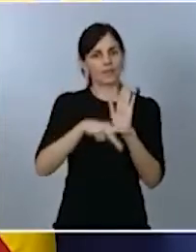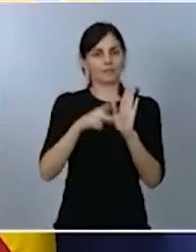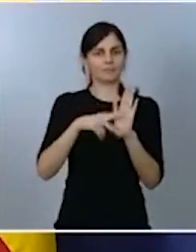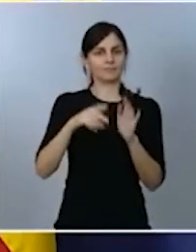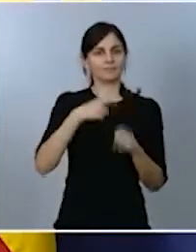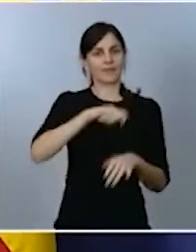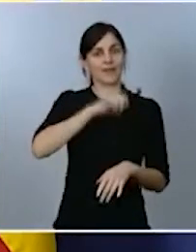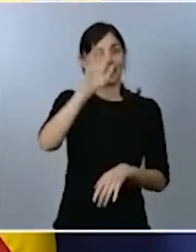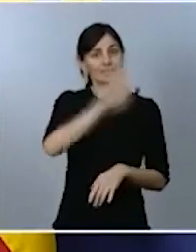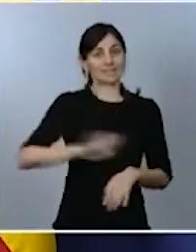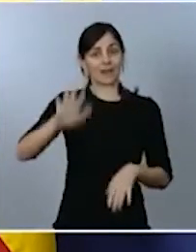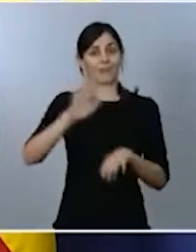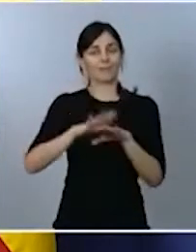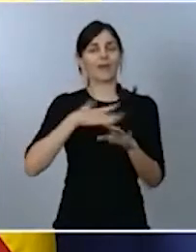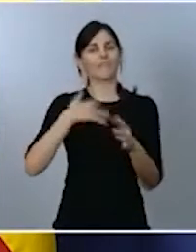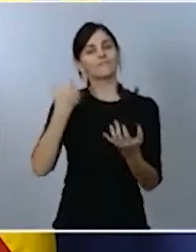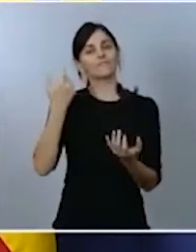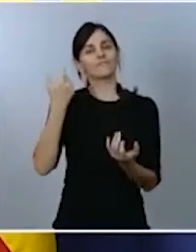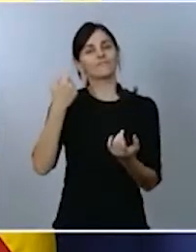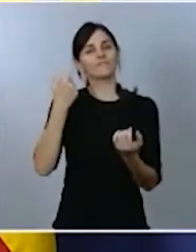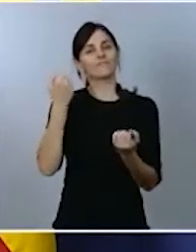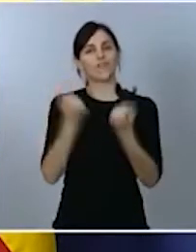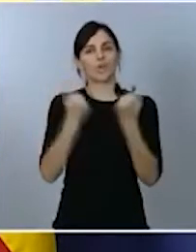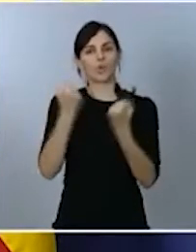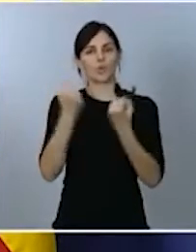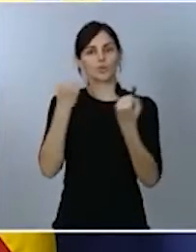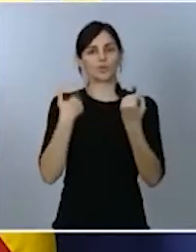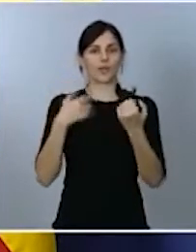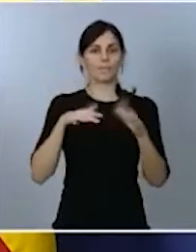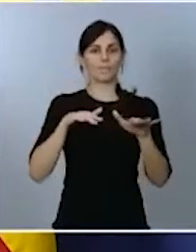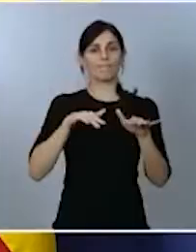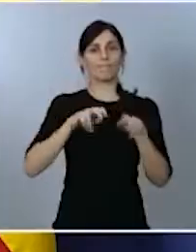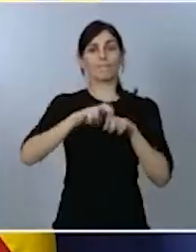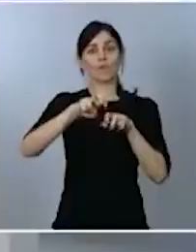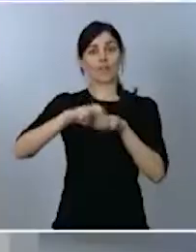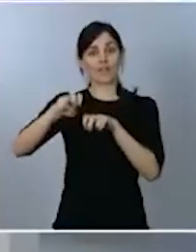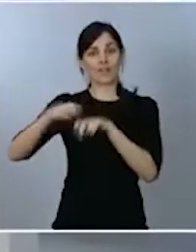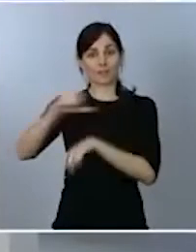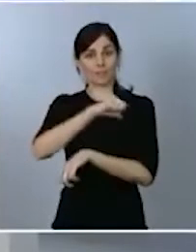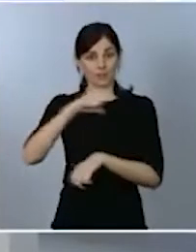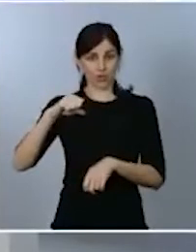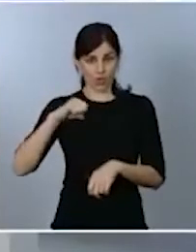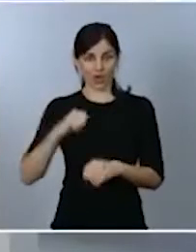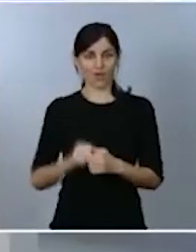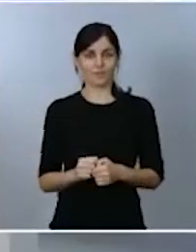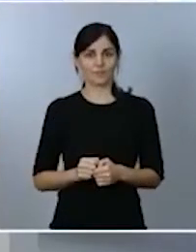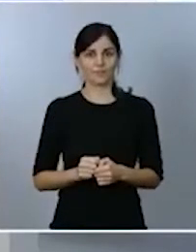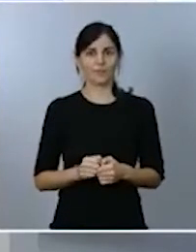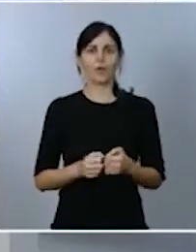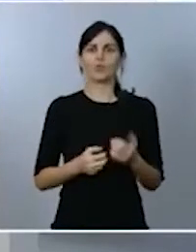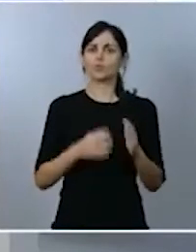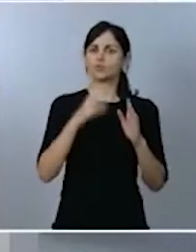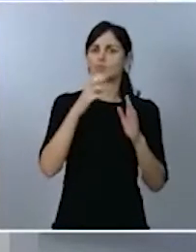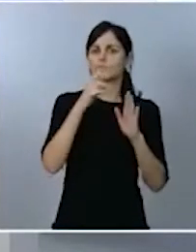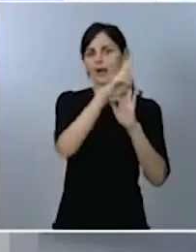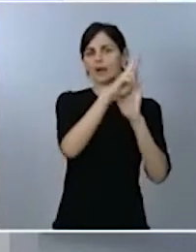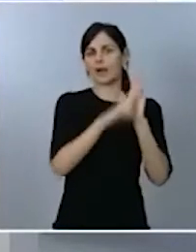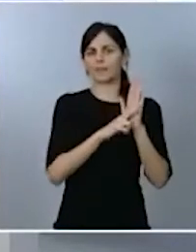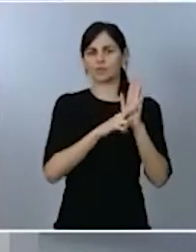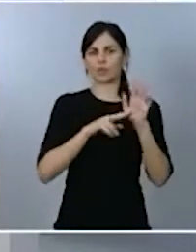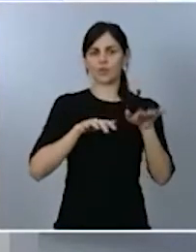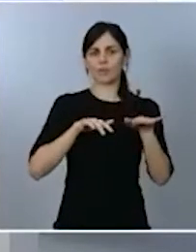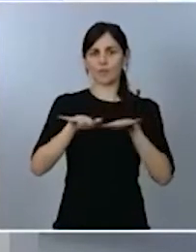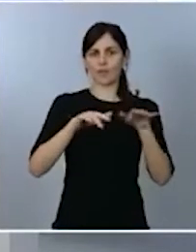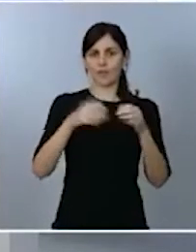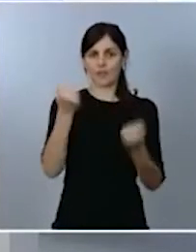de movilidad personal. En la reforma del Reglamento General de Vehículos, que acabamos de aprobar, destacan las siguientes